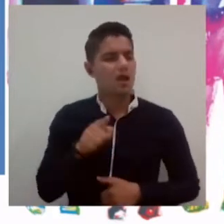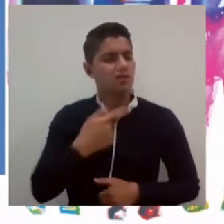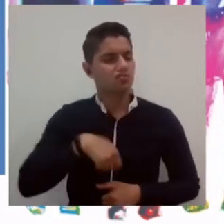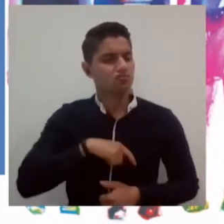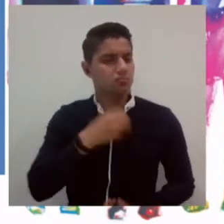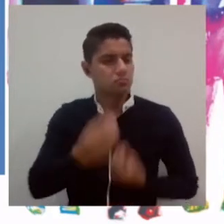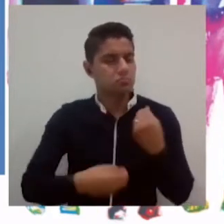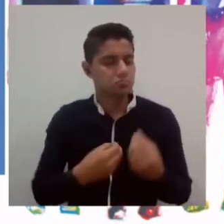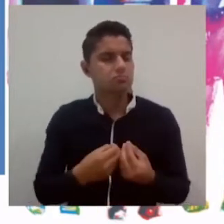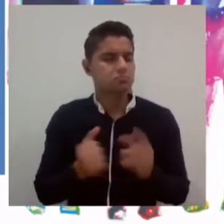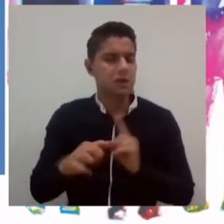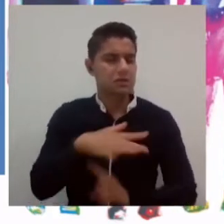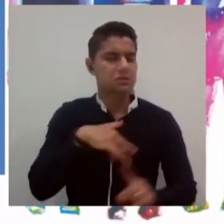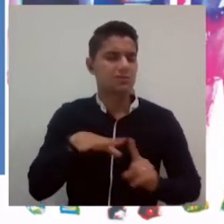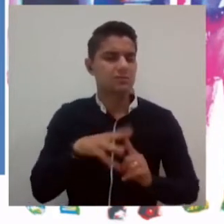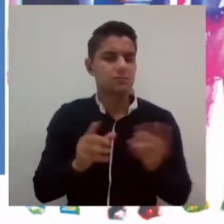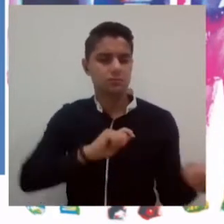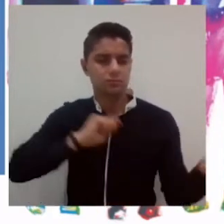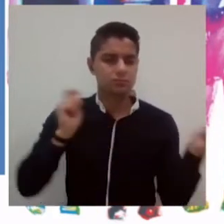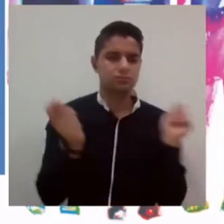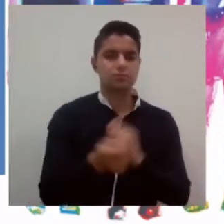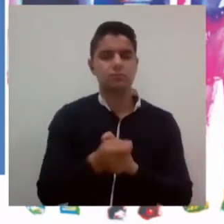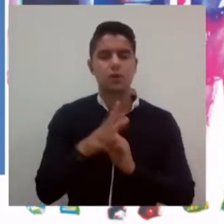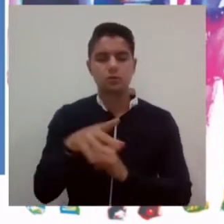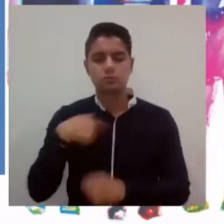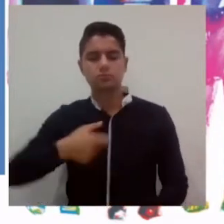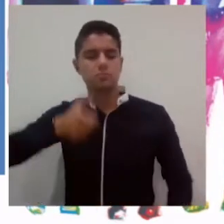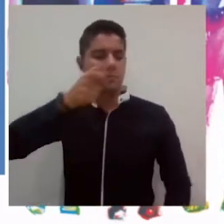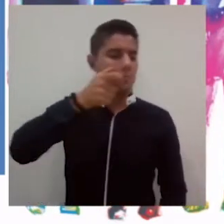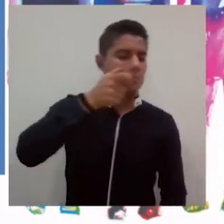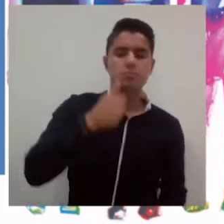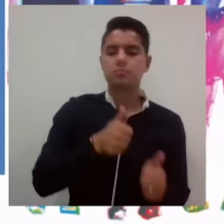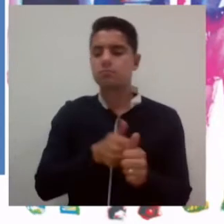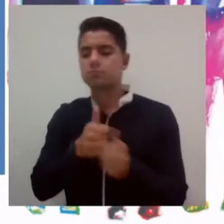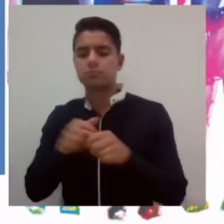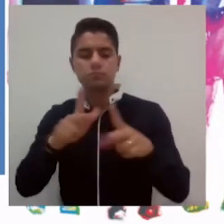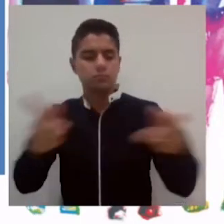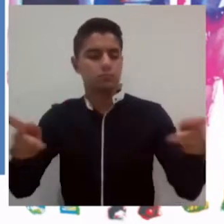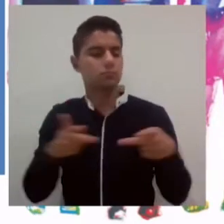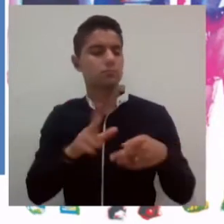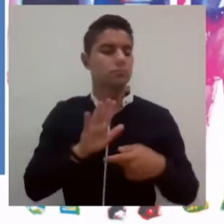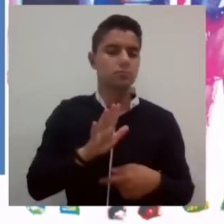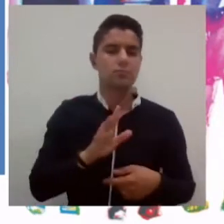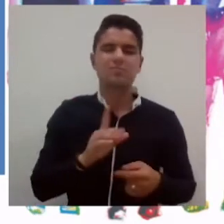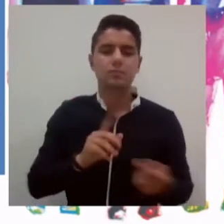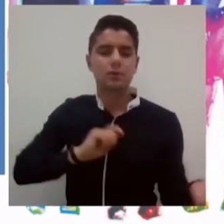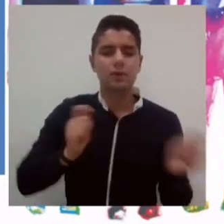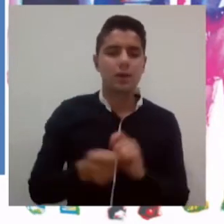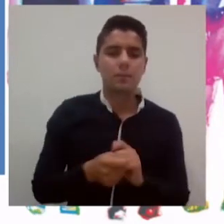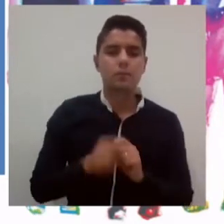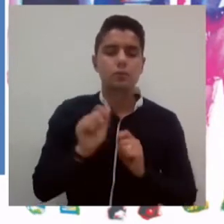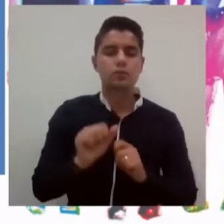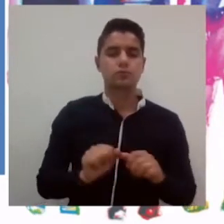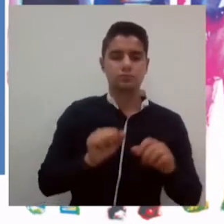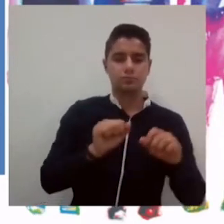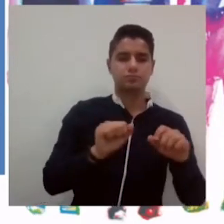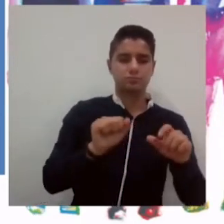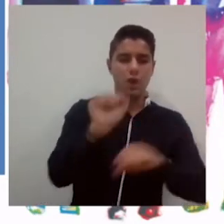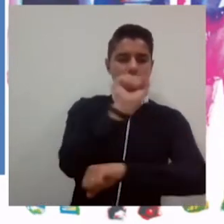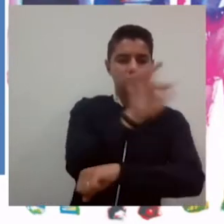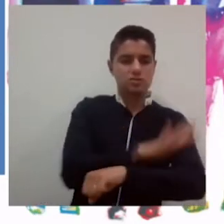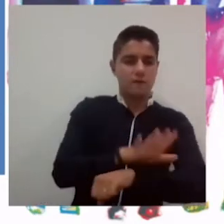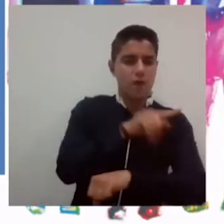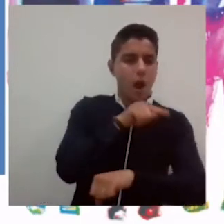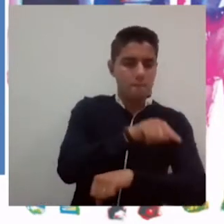reemplaza el esquema tradicional de vigilancia y acompañamiento en sitio por el uso de métodos de inteligencia artificial acompañado por un equipo